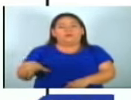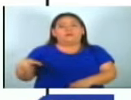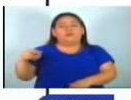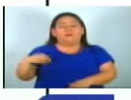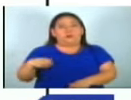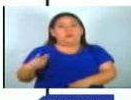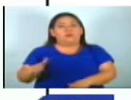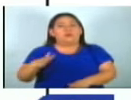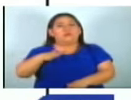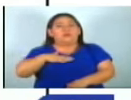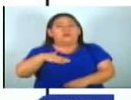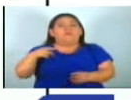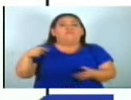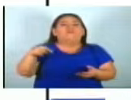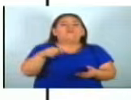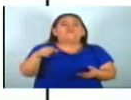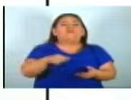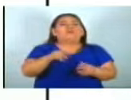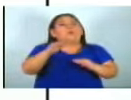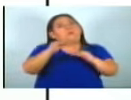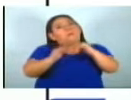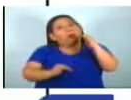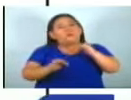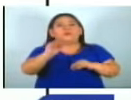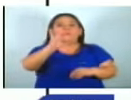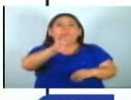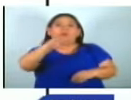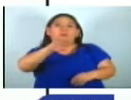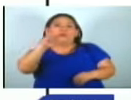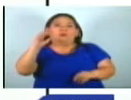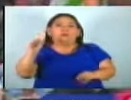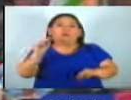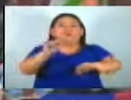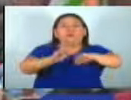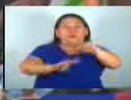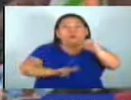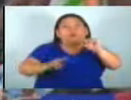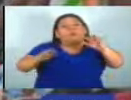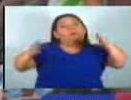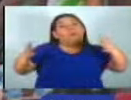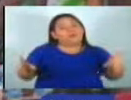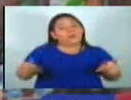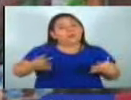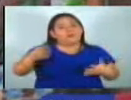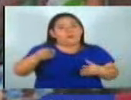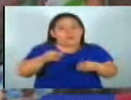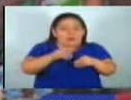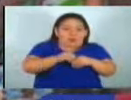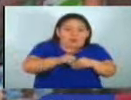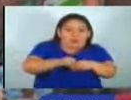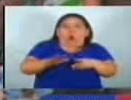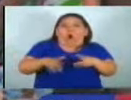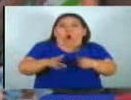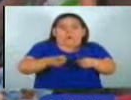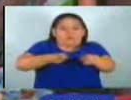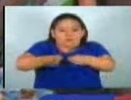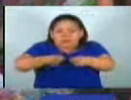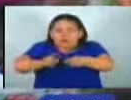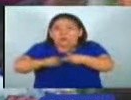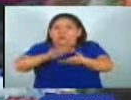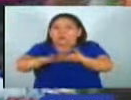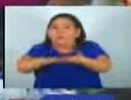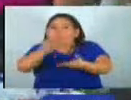tienen ingresos mensuales menores a 500 dólares lo cual deben distribuir para compra de alimentos